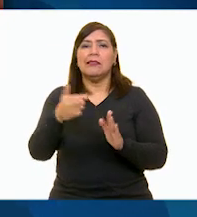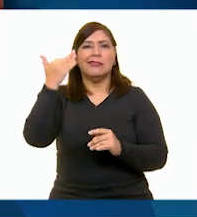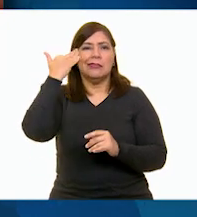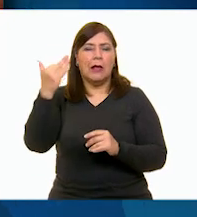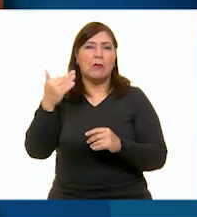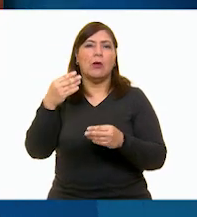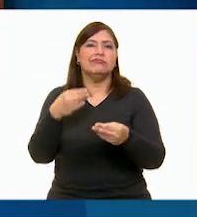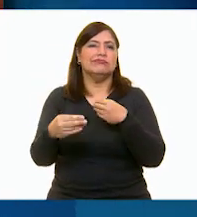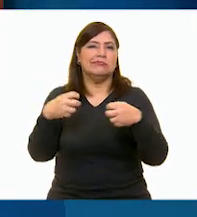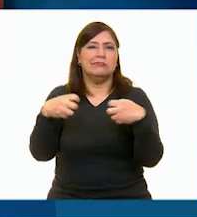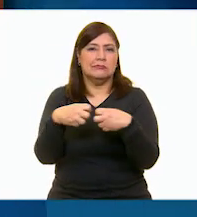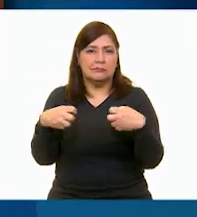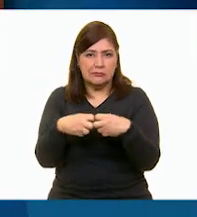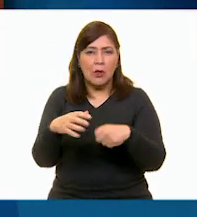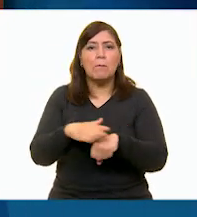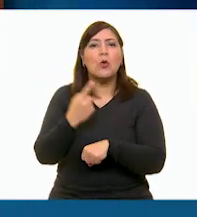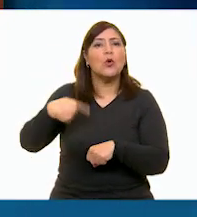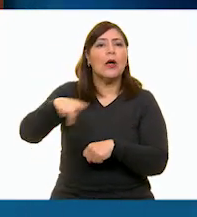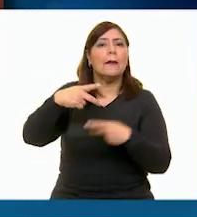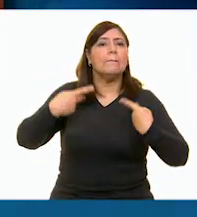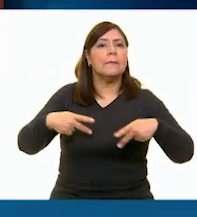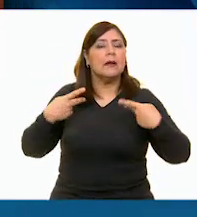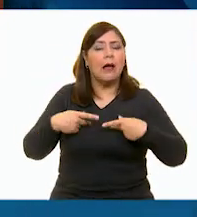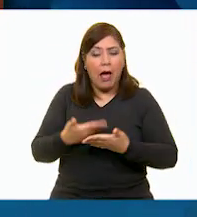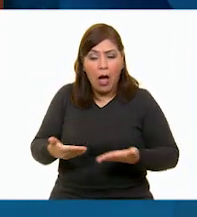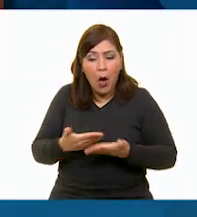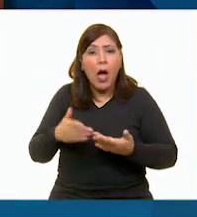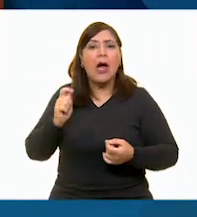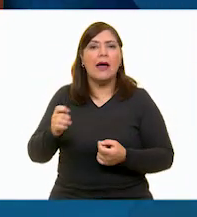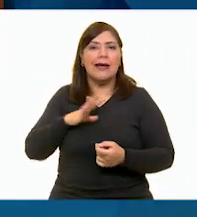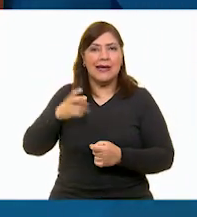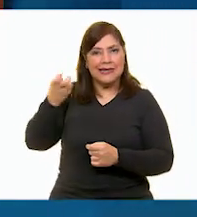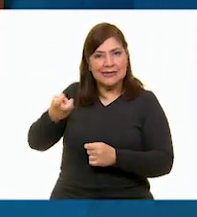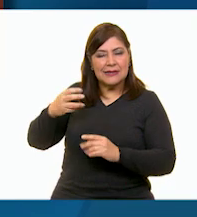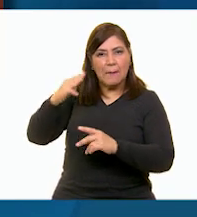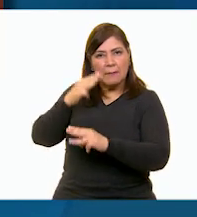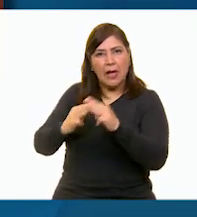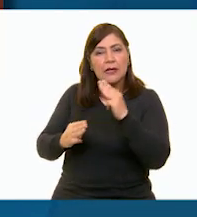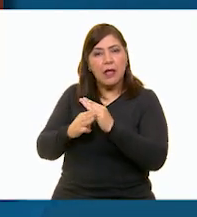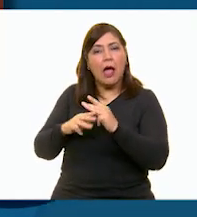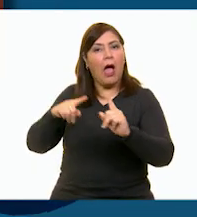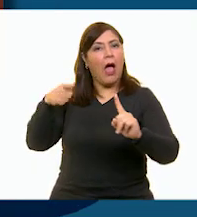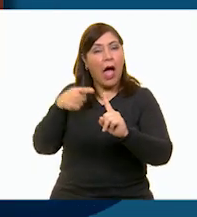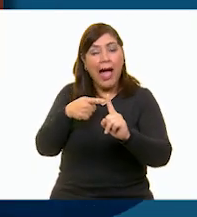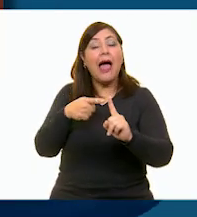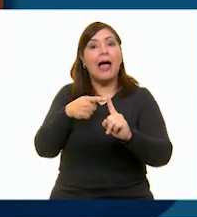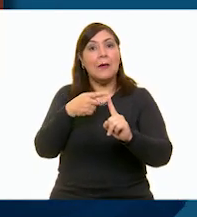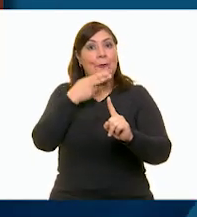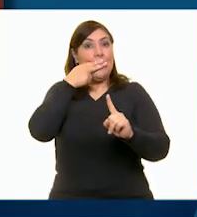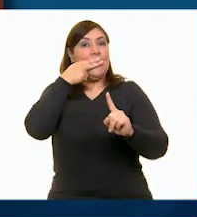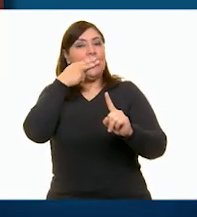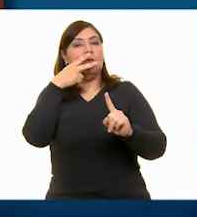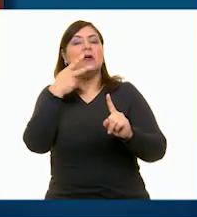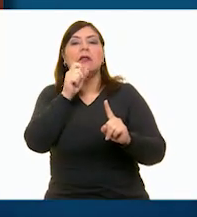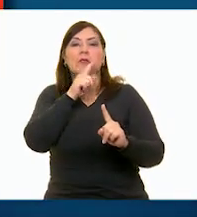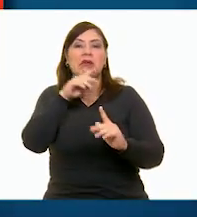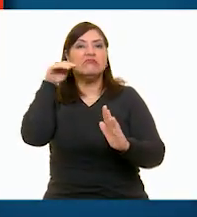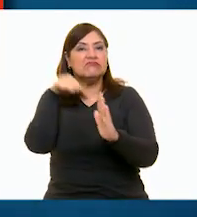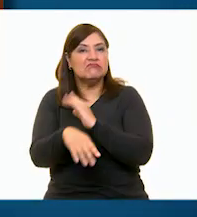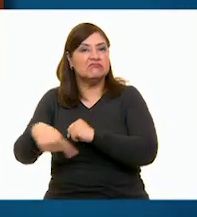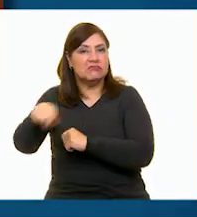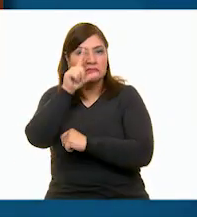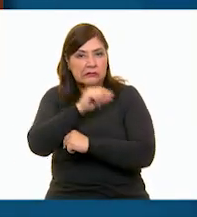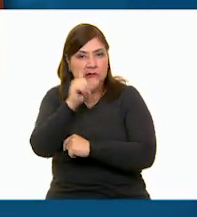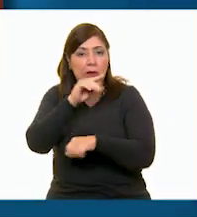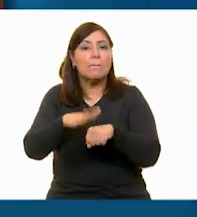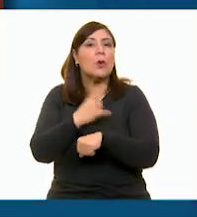plástico. Pues los humanos actuales hemos hecho de este material nuestra gloria y nuestra ruina a vez, porque al mismo tiempo